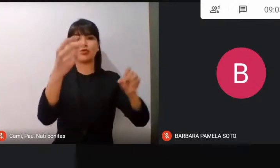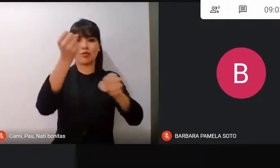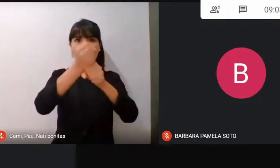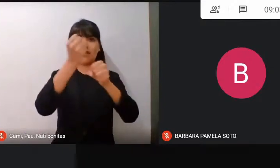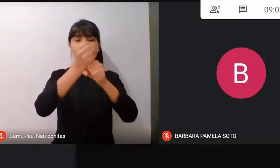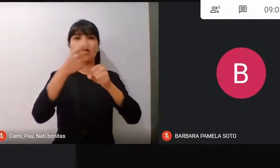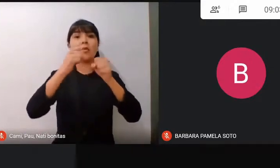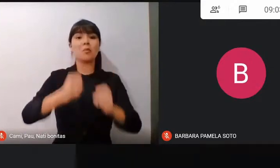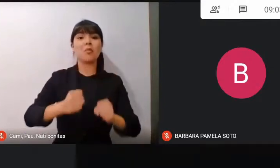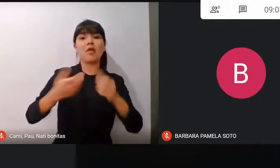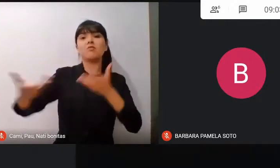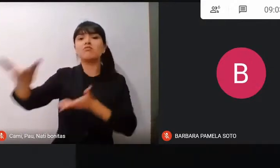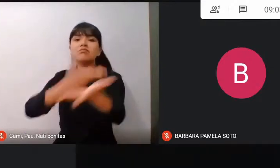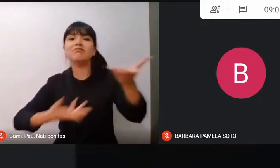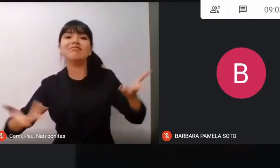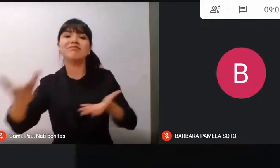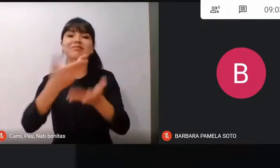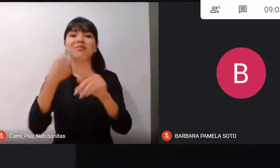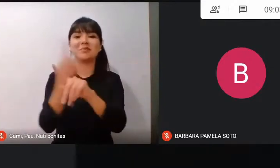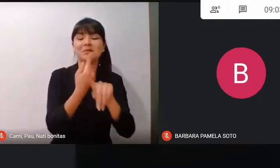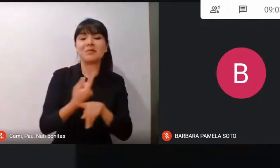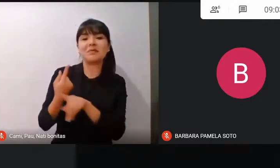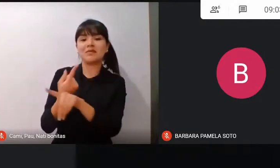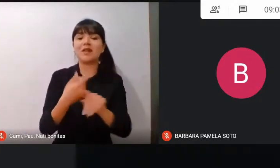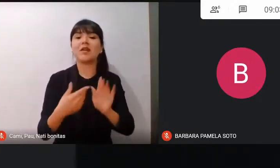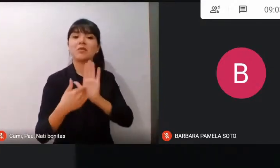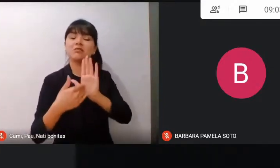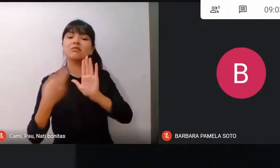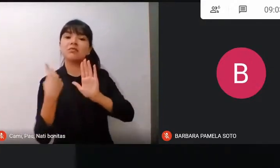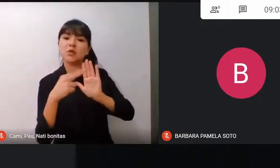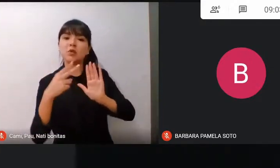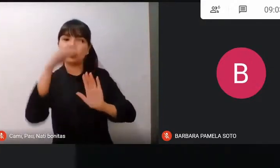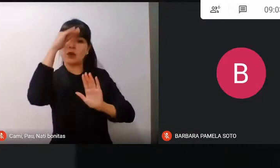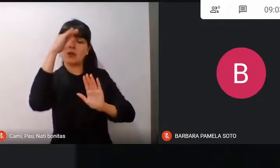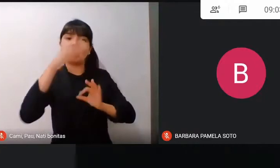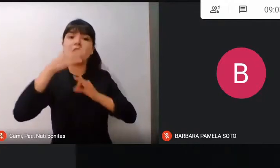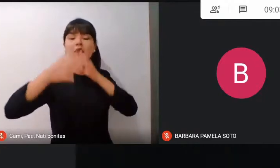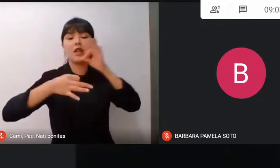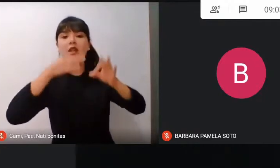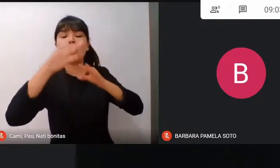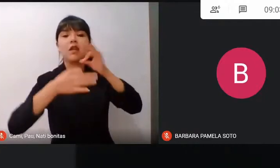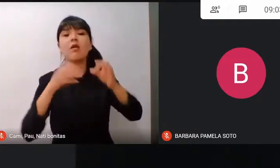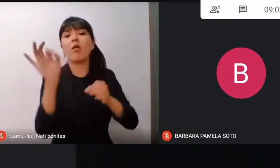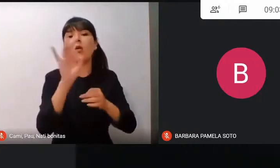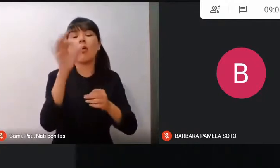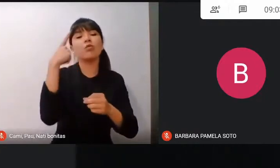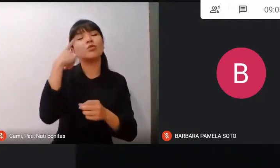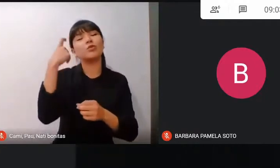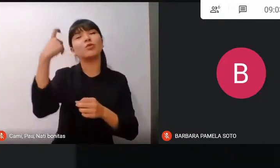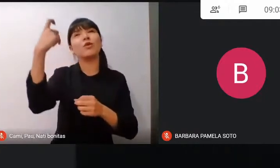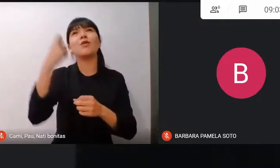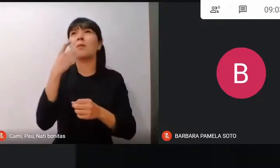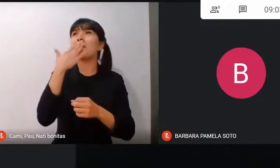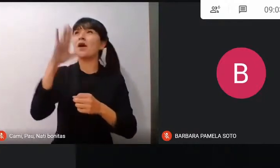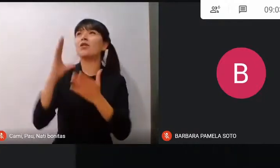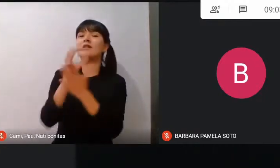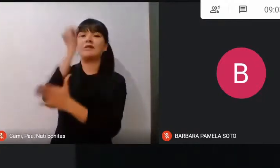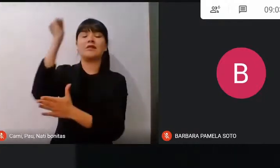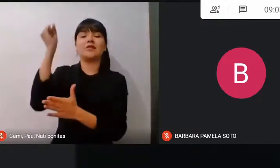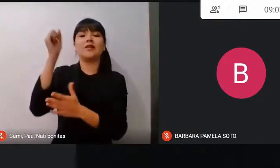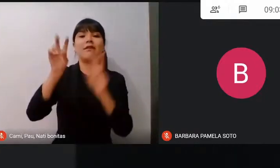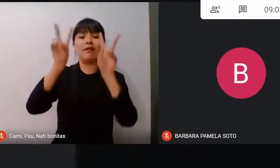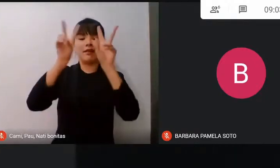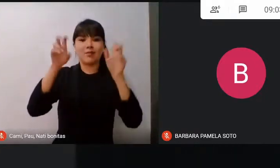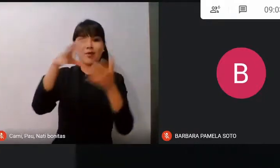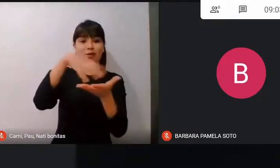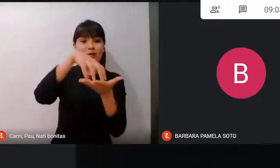nuestras experiencias y todo lo que ustedes sueñen para la comuna de Santiago en términos educativos.